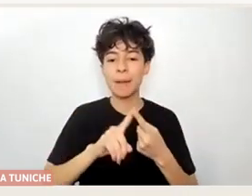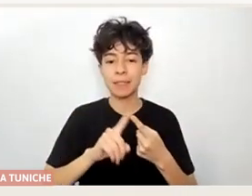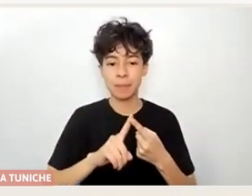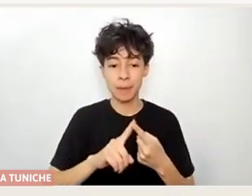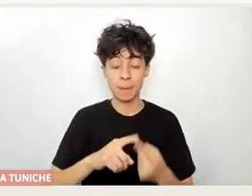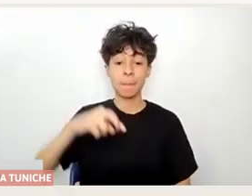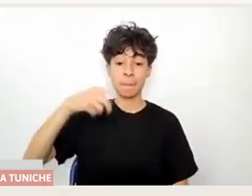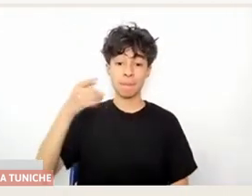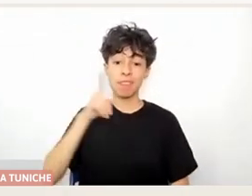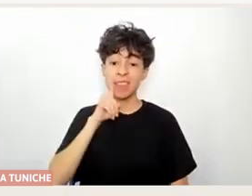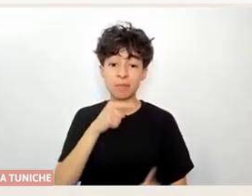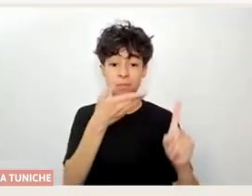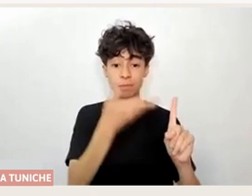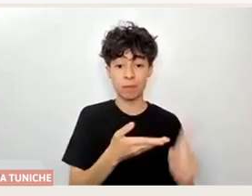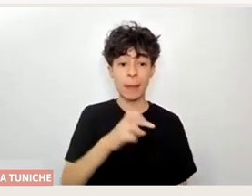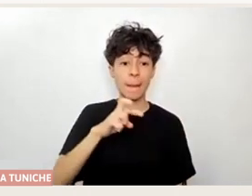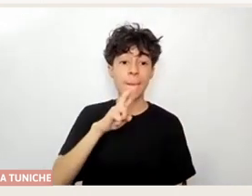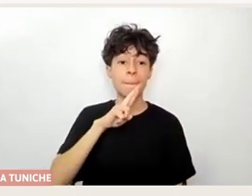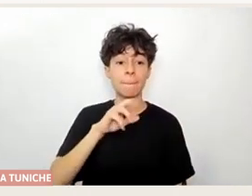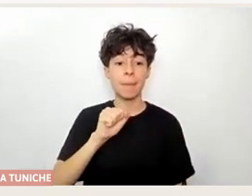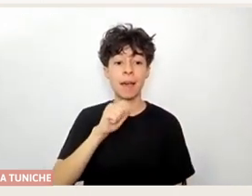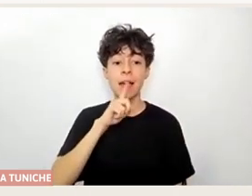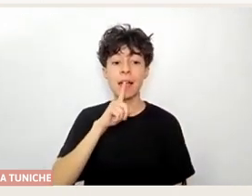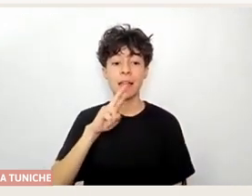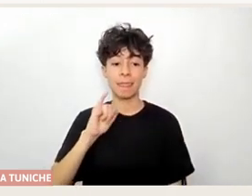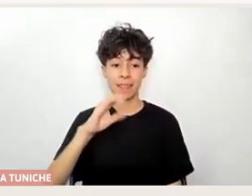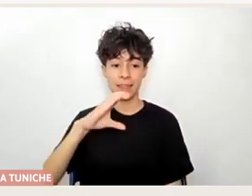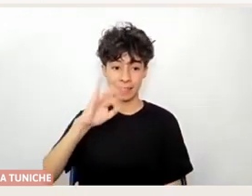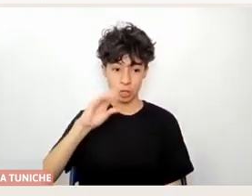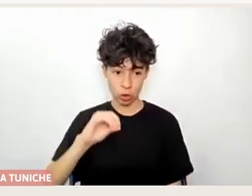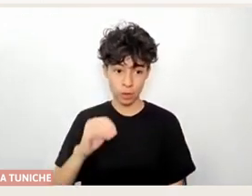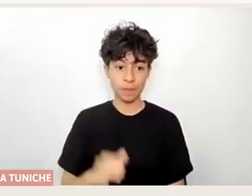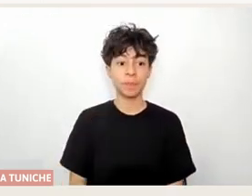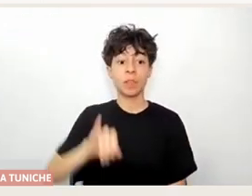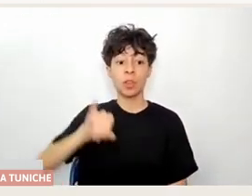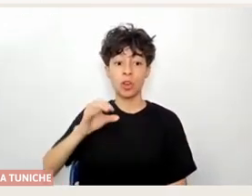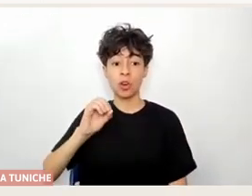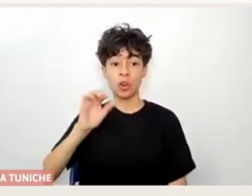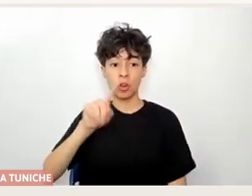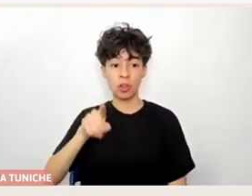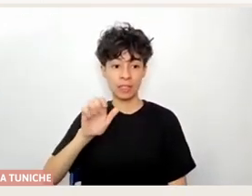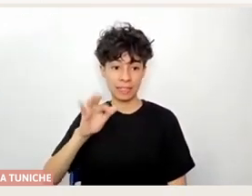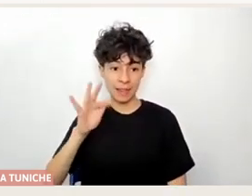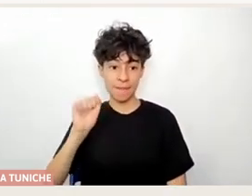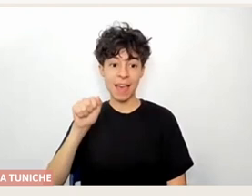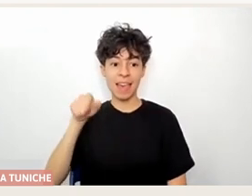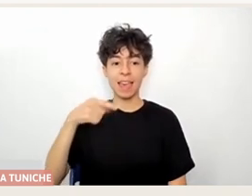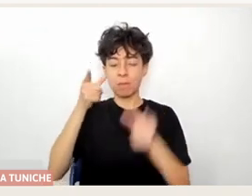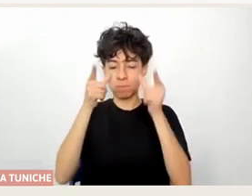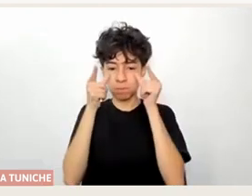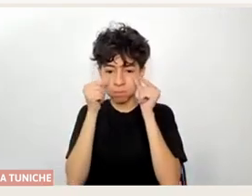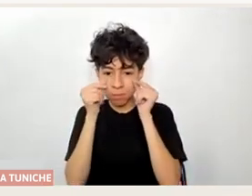colectivo Otras Maneras de Mirar, a Diana Camacho, artista que convive con el síndrome de Marfa ni baja visión, a María Soledad